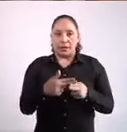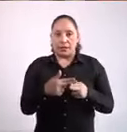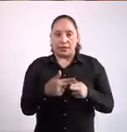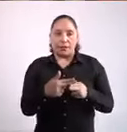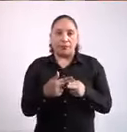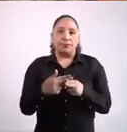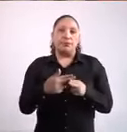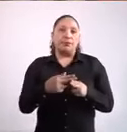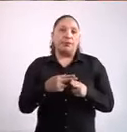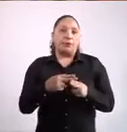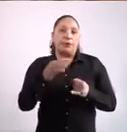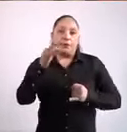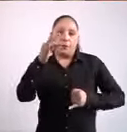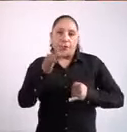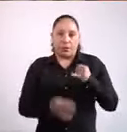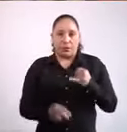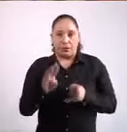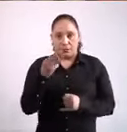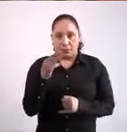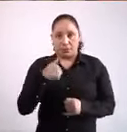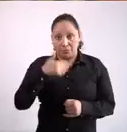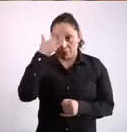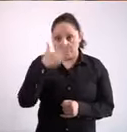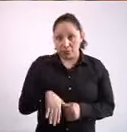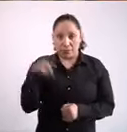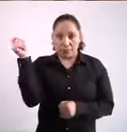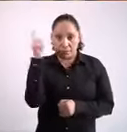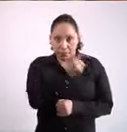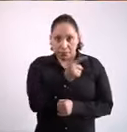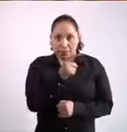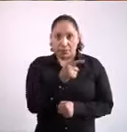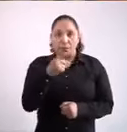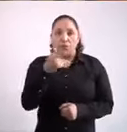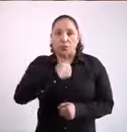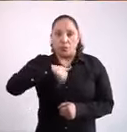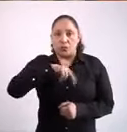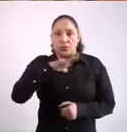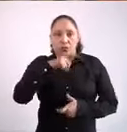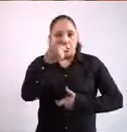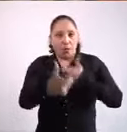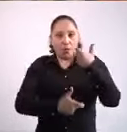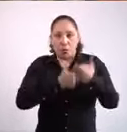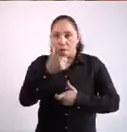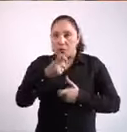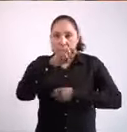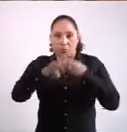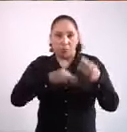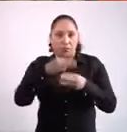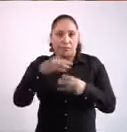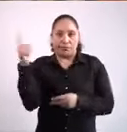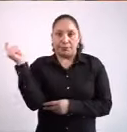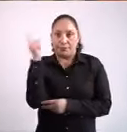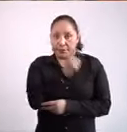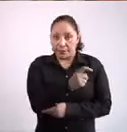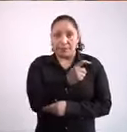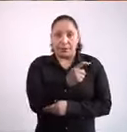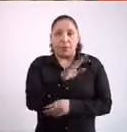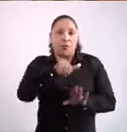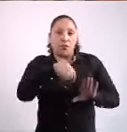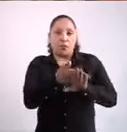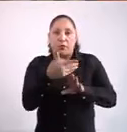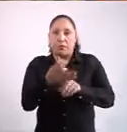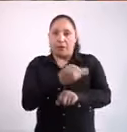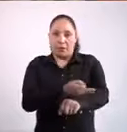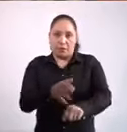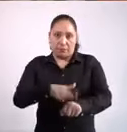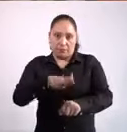finales de mayo. Sé que es difícil y que estamos viviendo una situación económica global muy complicada que afecta a